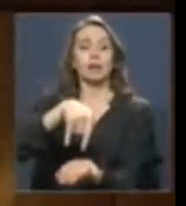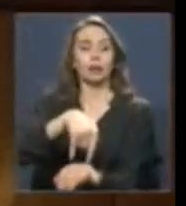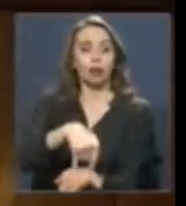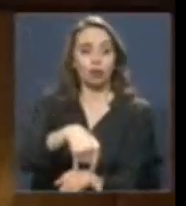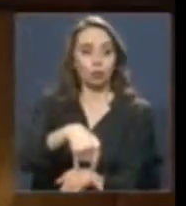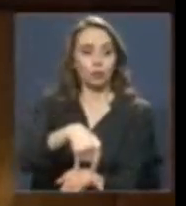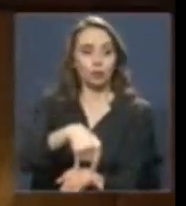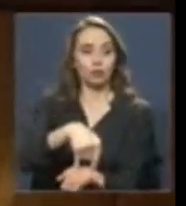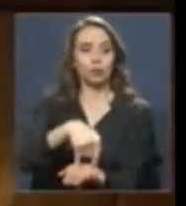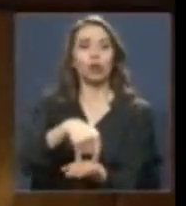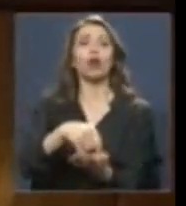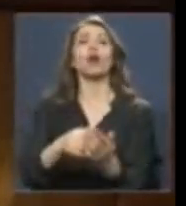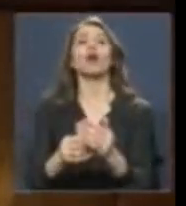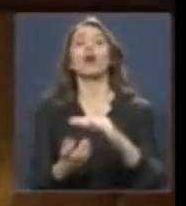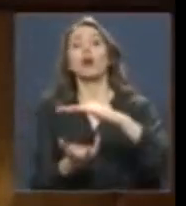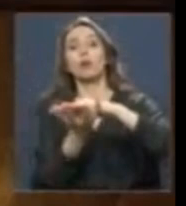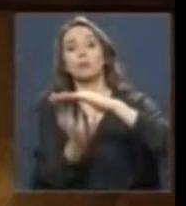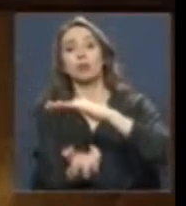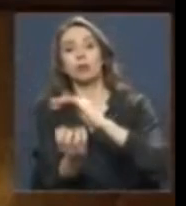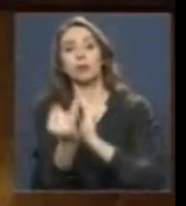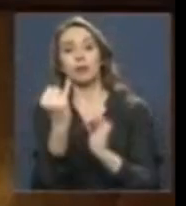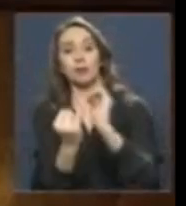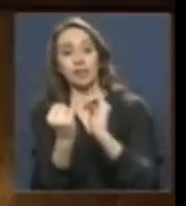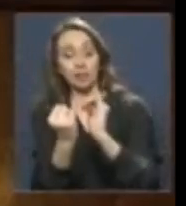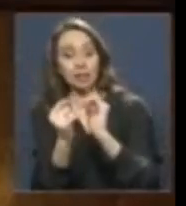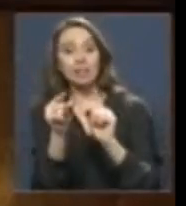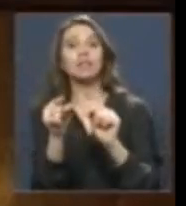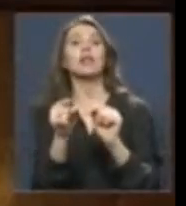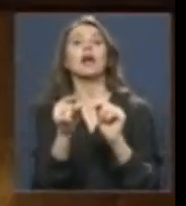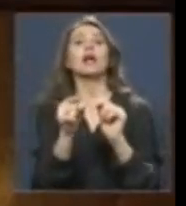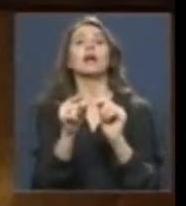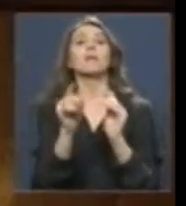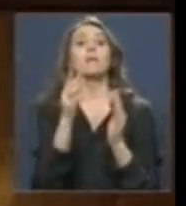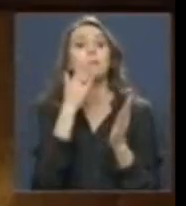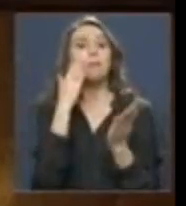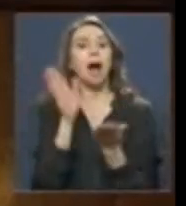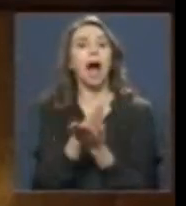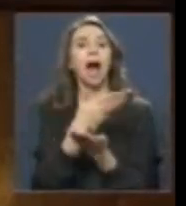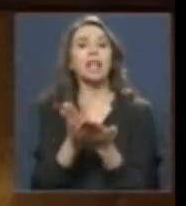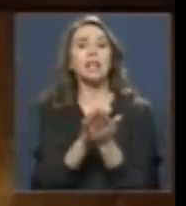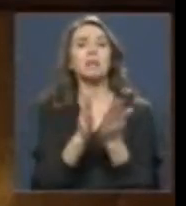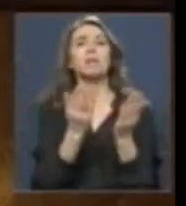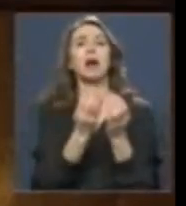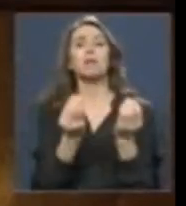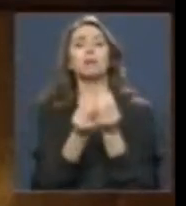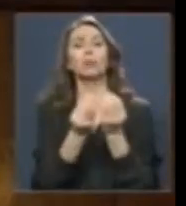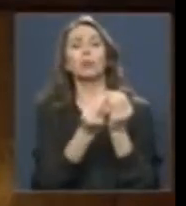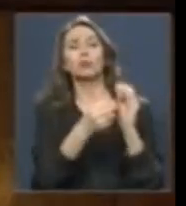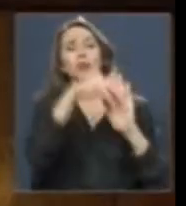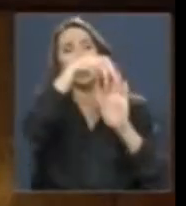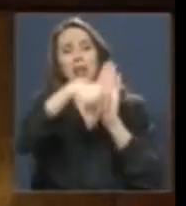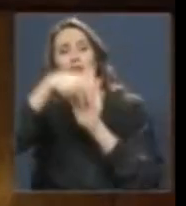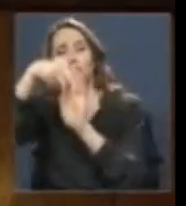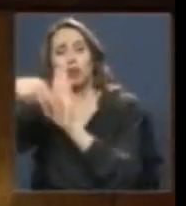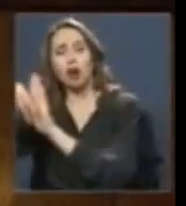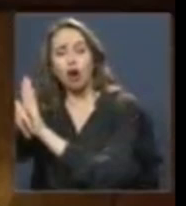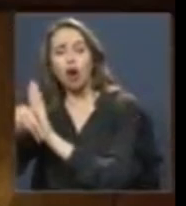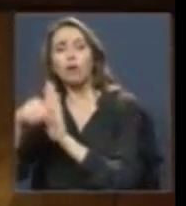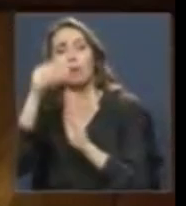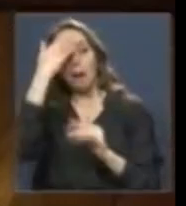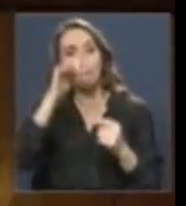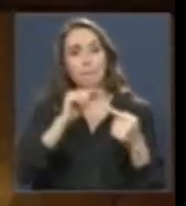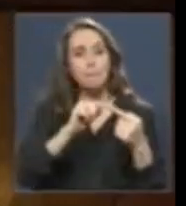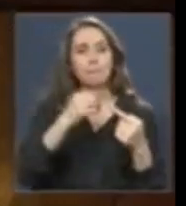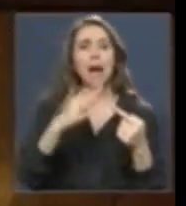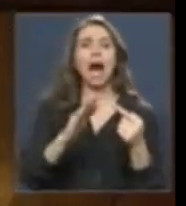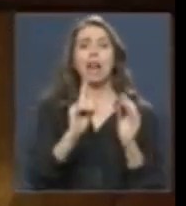en formato digital y tomar medidas tendientes a limpiar el ordenamiento jurídico de normas, corregir defectuosas, inadecuadas,